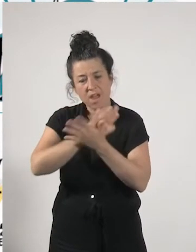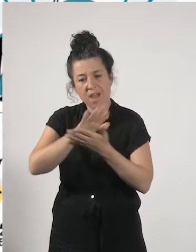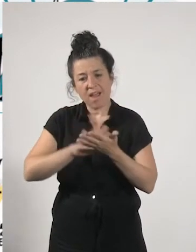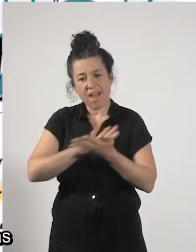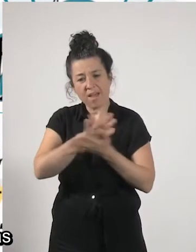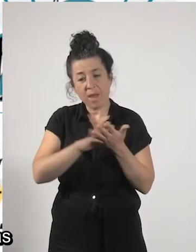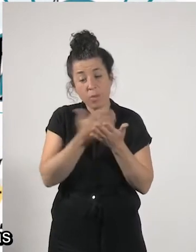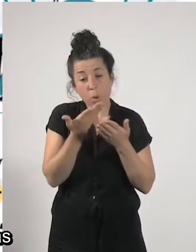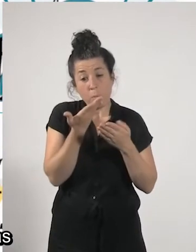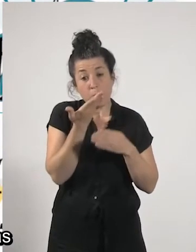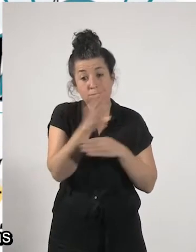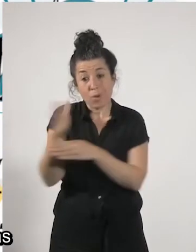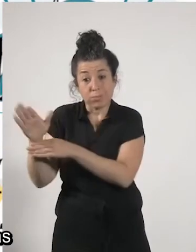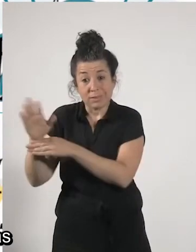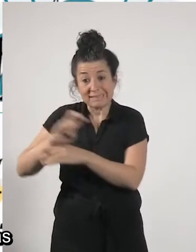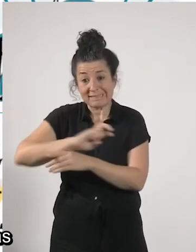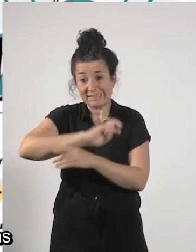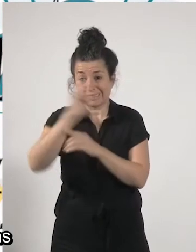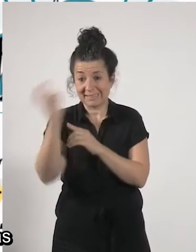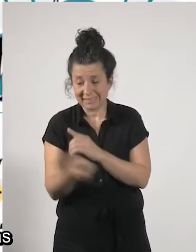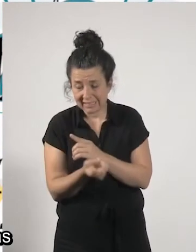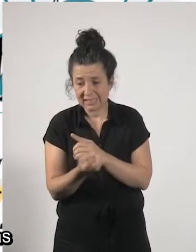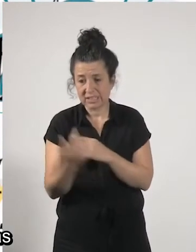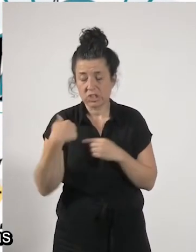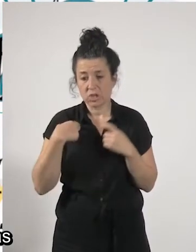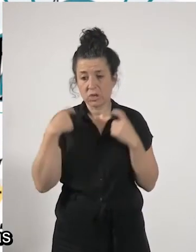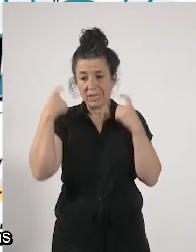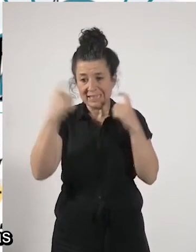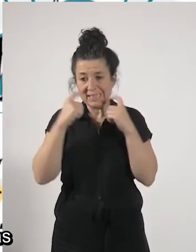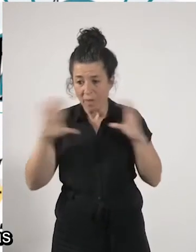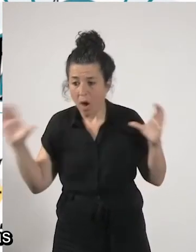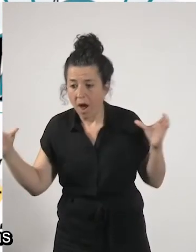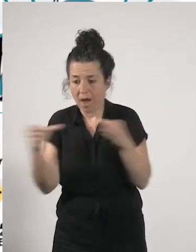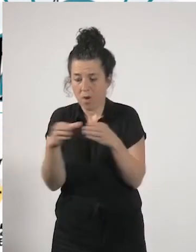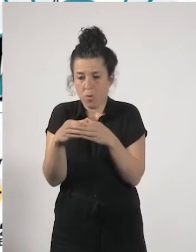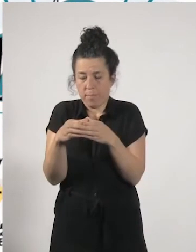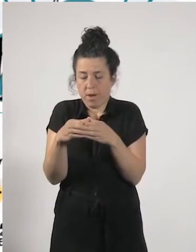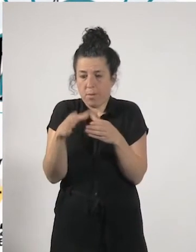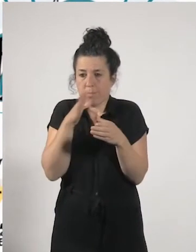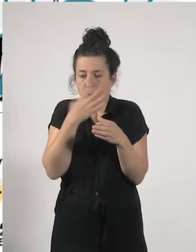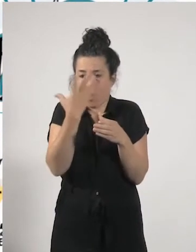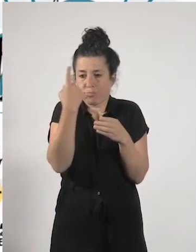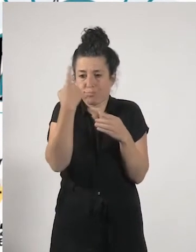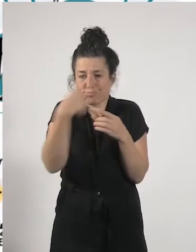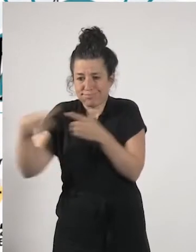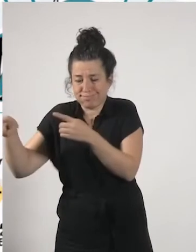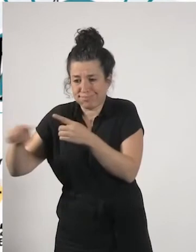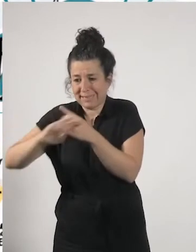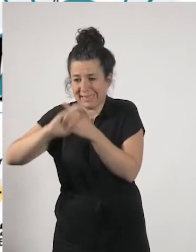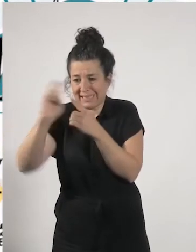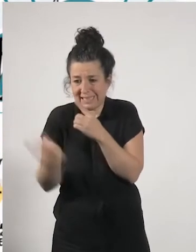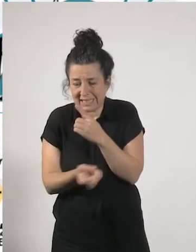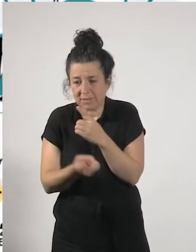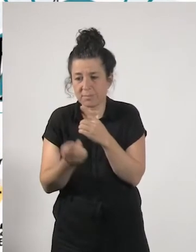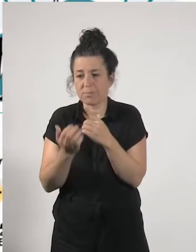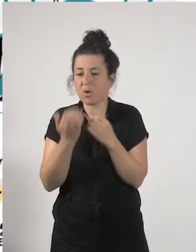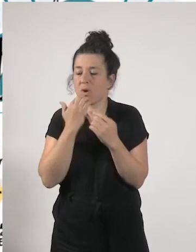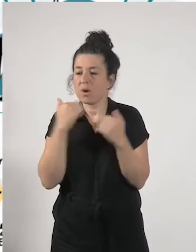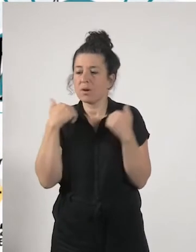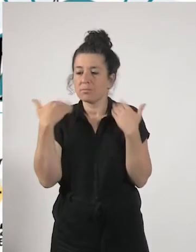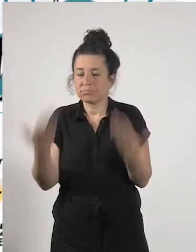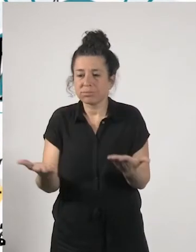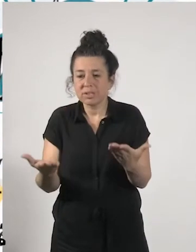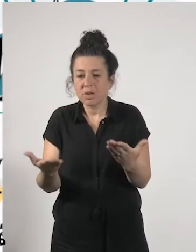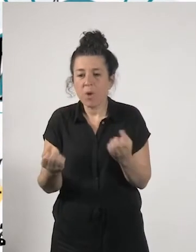propuestas que yo los he agrupado porque han sido muchísimas cosas tomando un poco esa metáfora me ha gustado lo de la economía